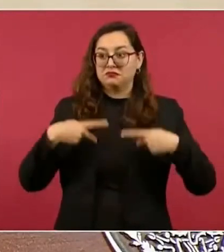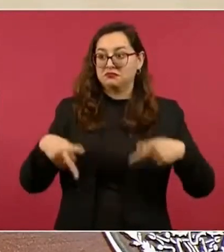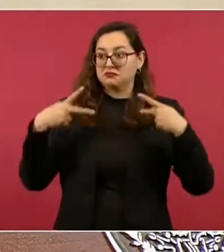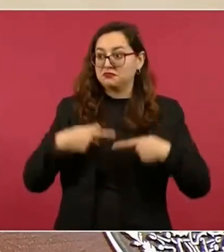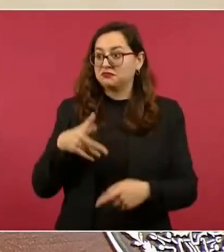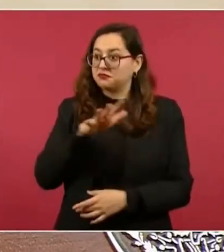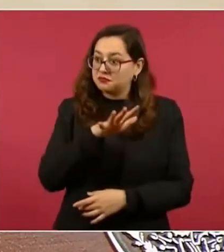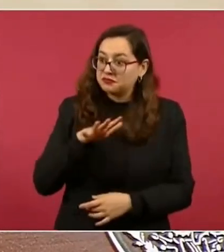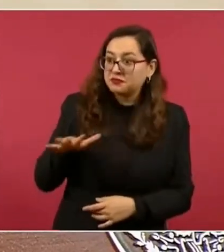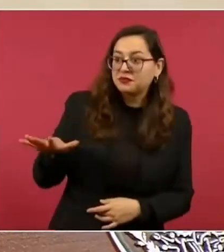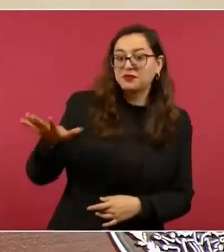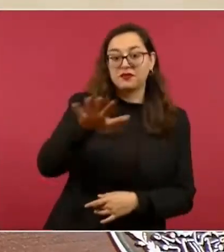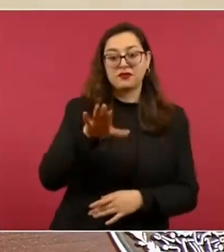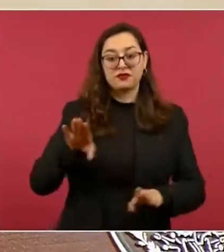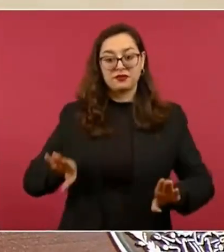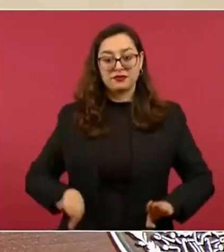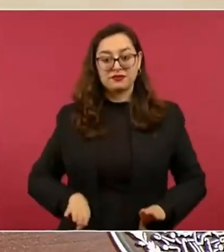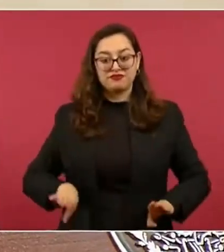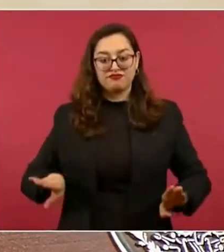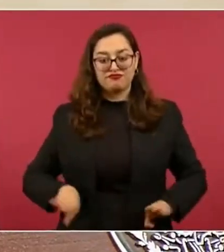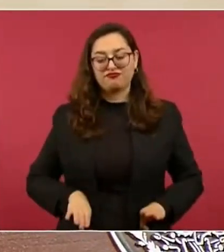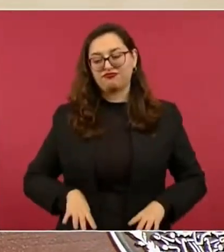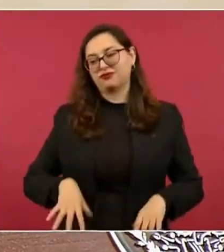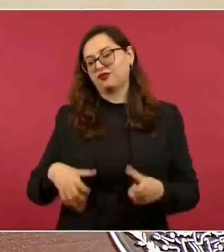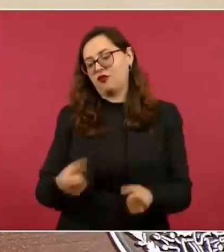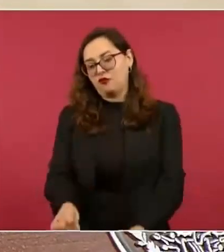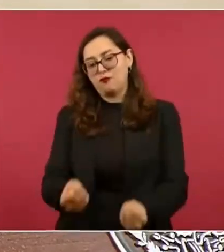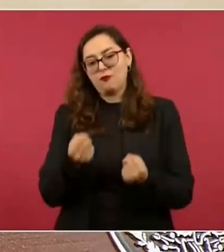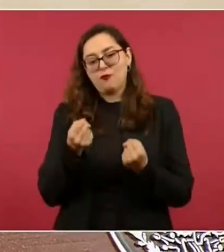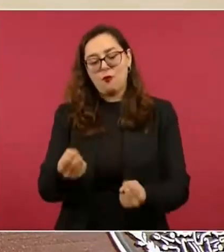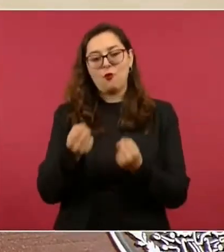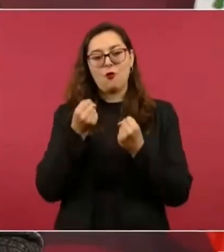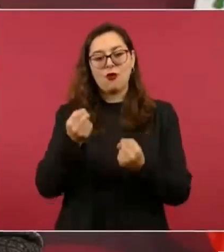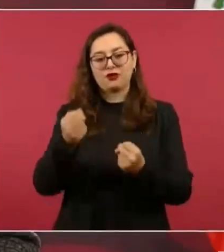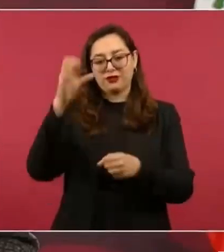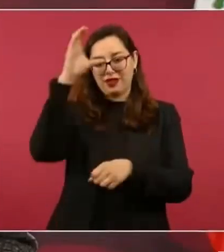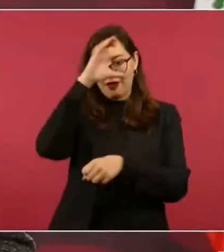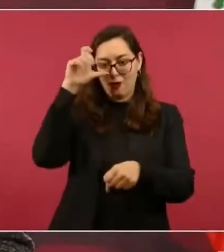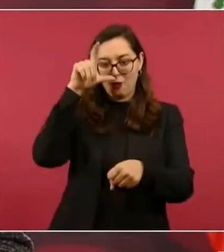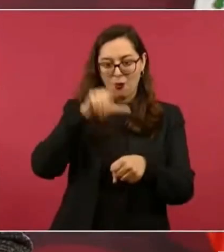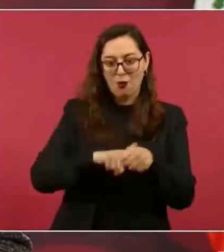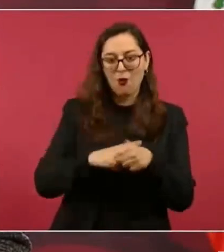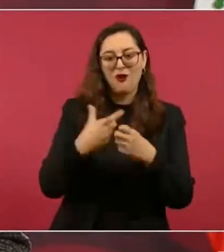mucha fortaleza cultural